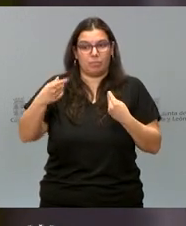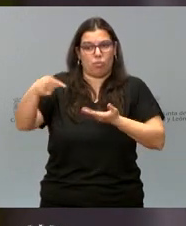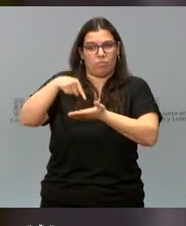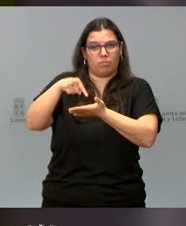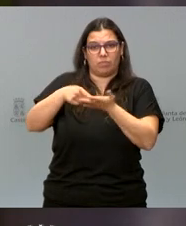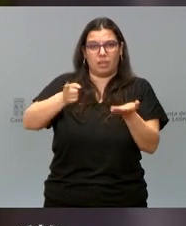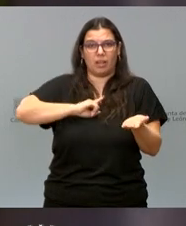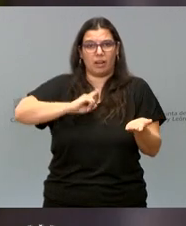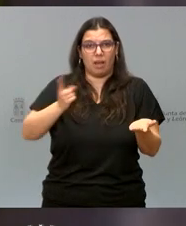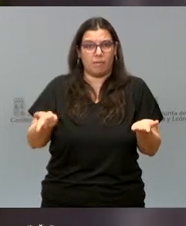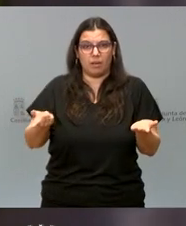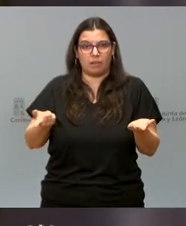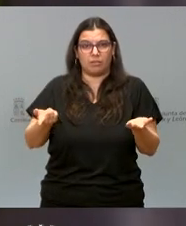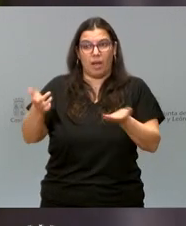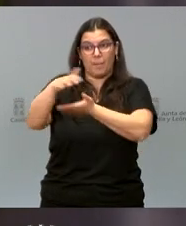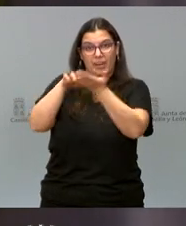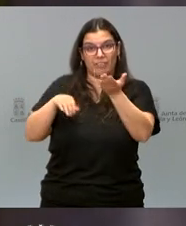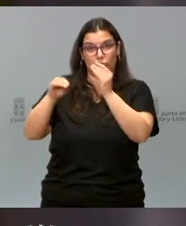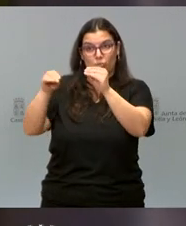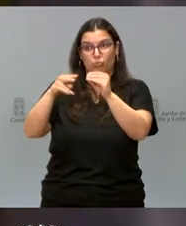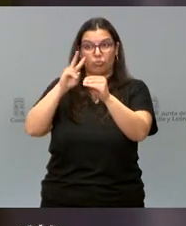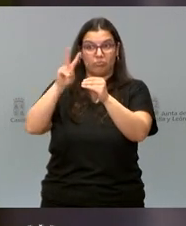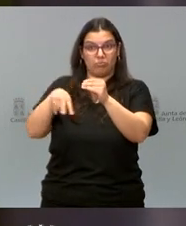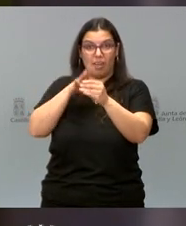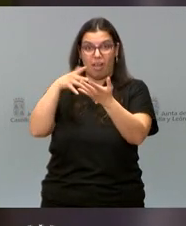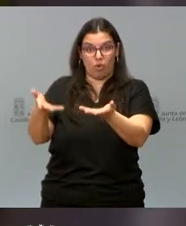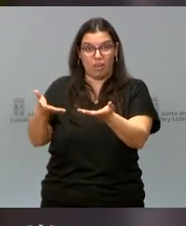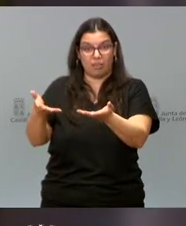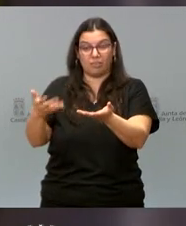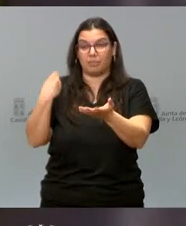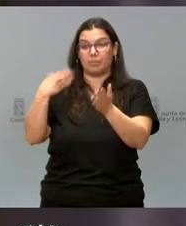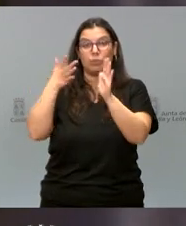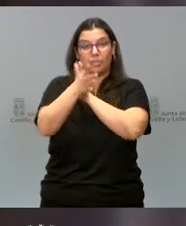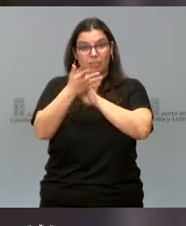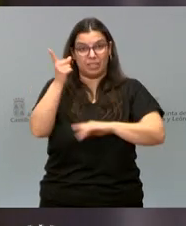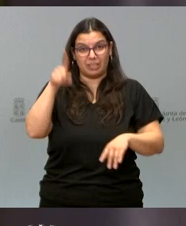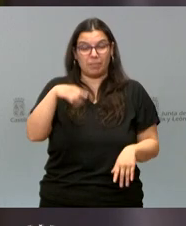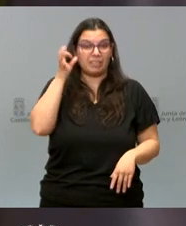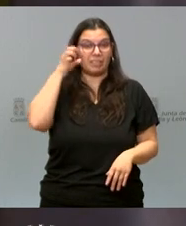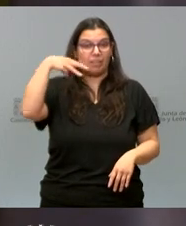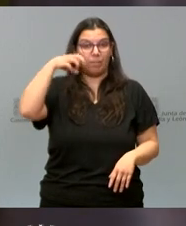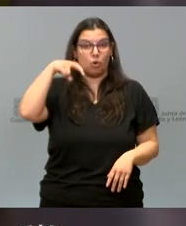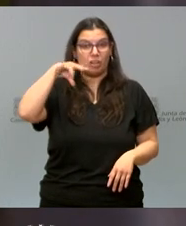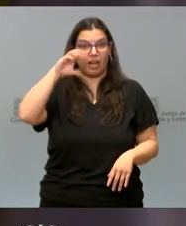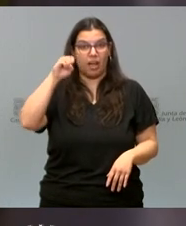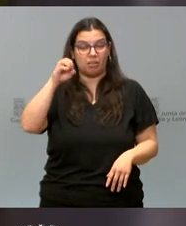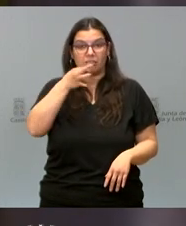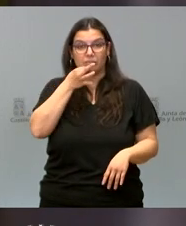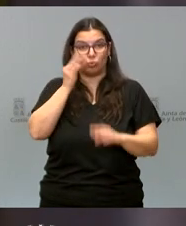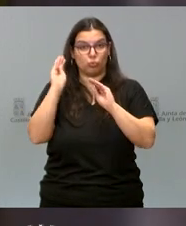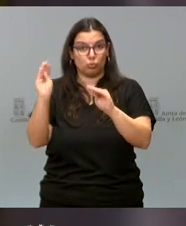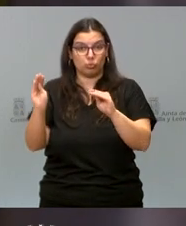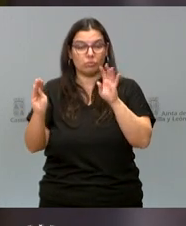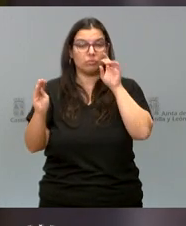el manifiesto, lo que nos ha explicado Mónica en su intervención,